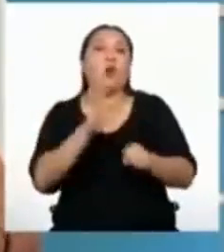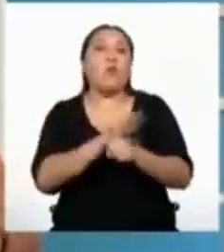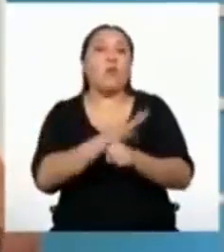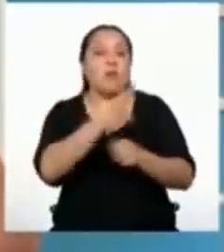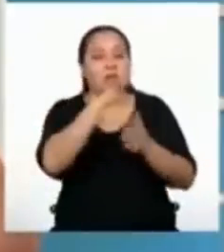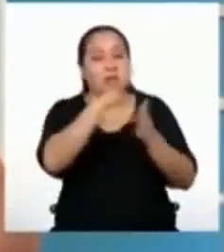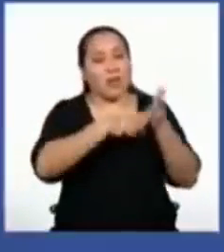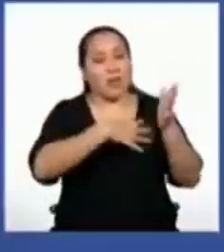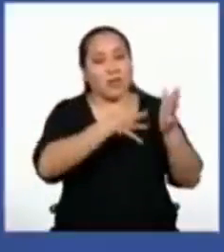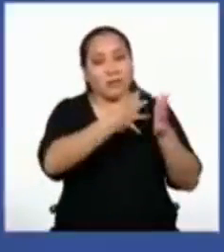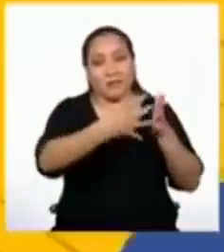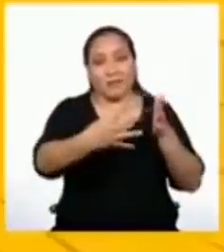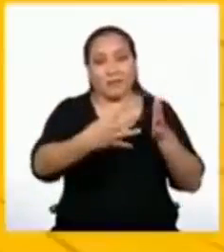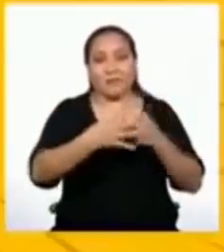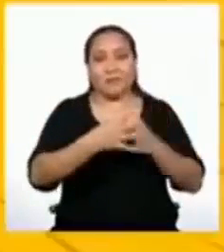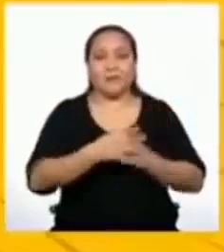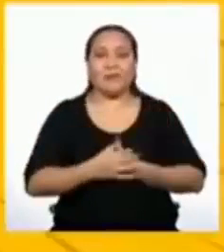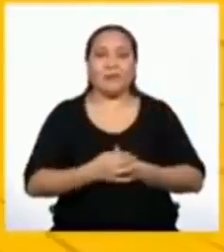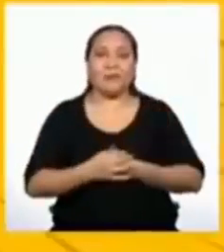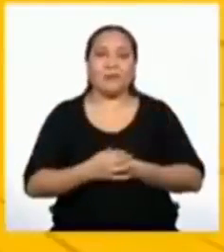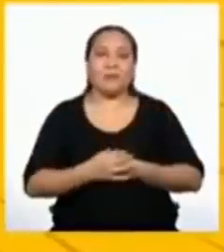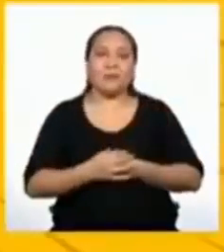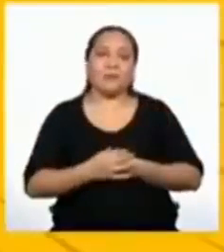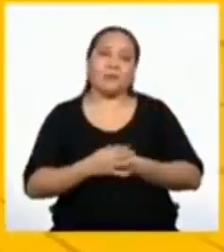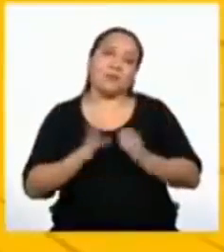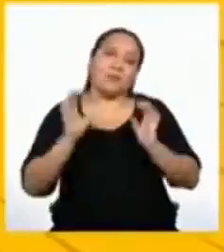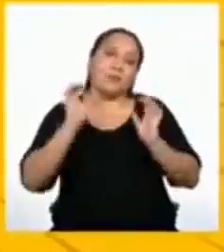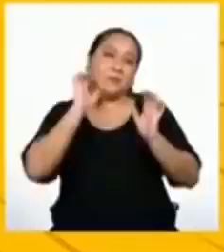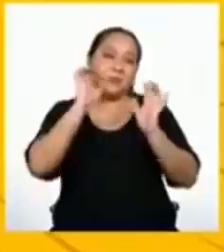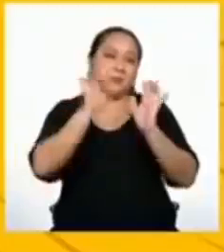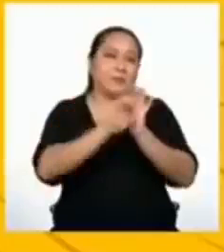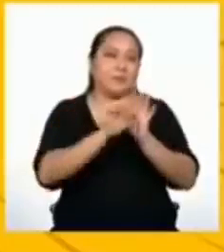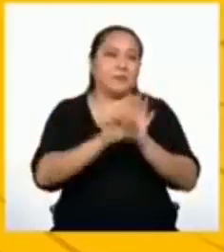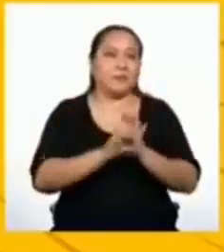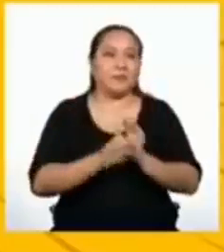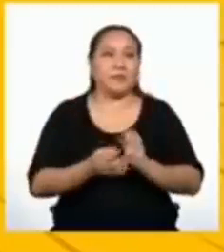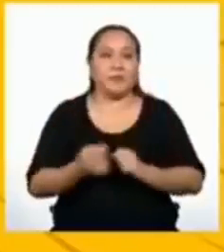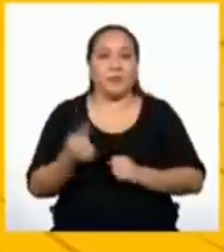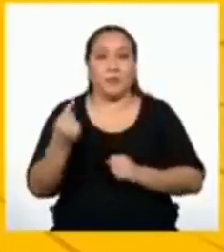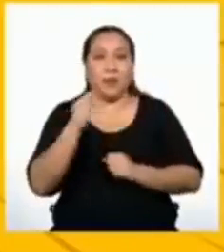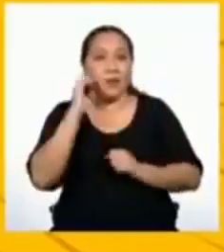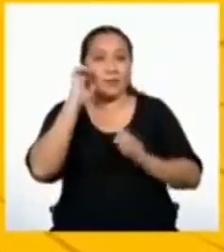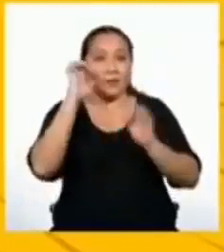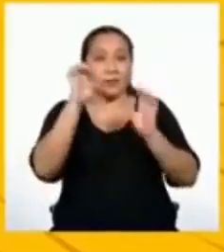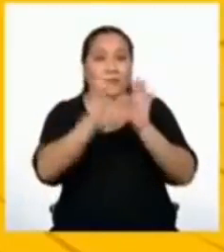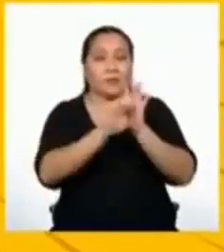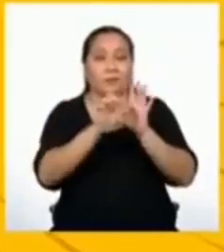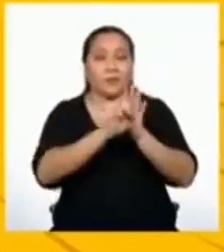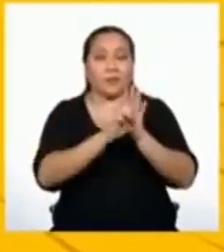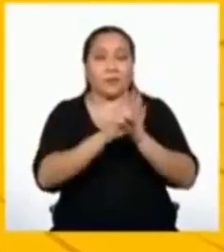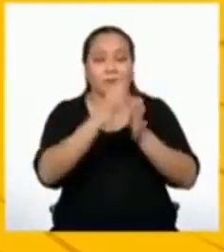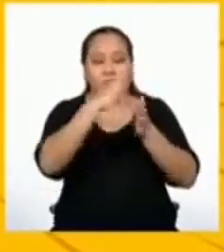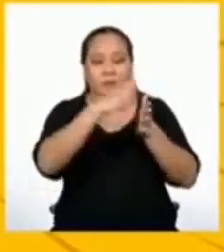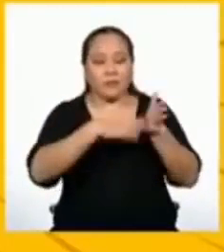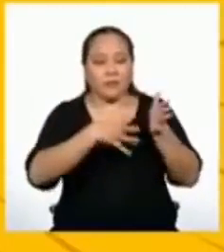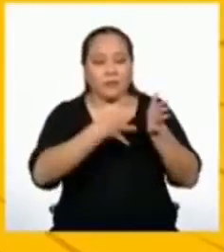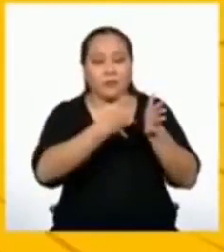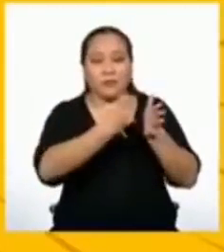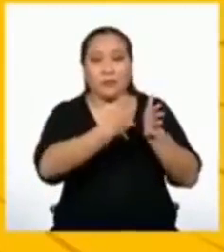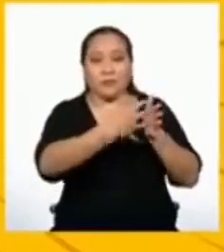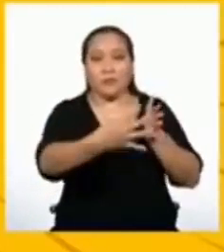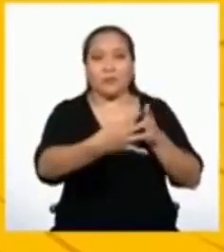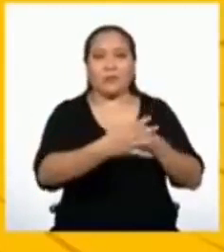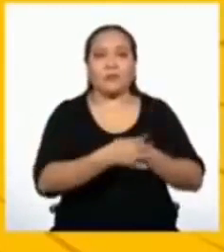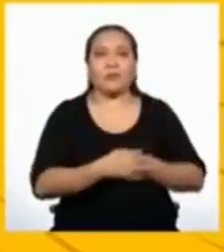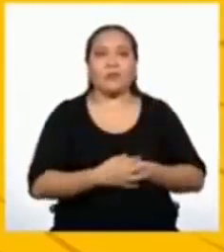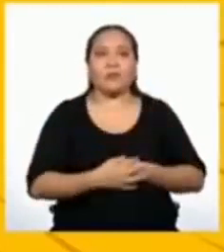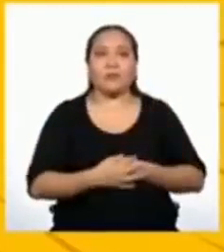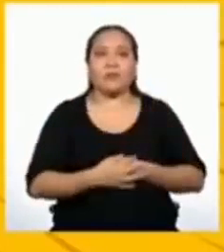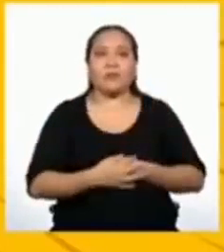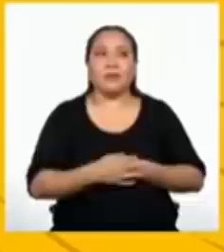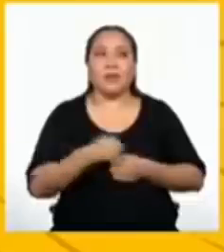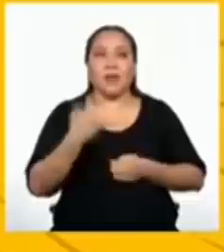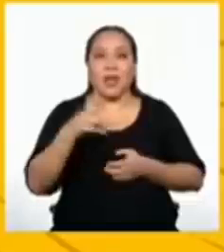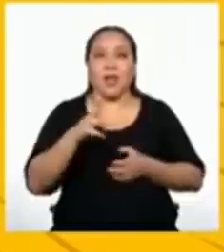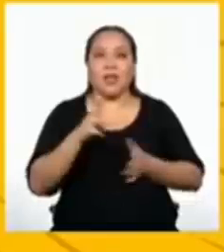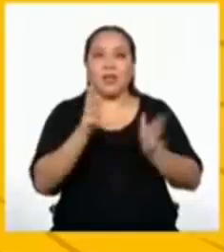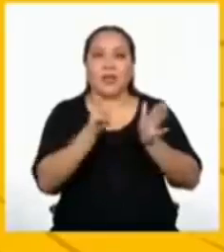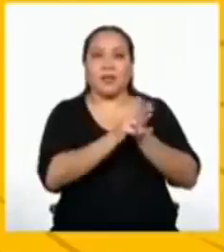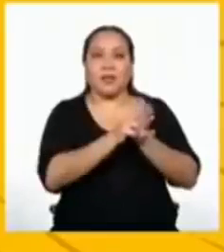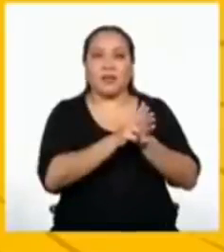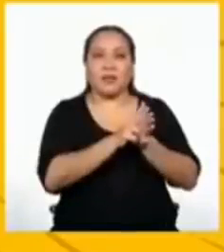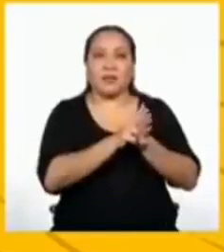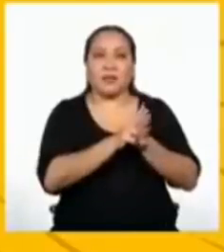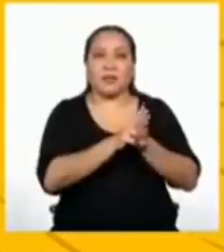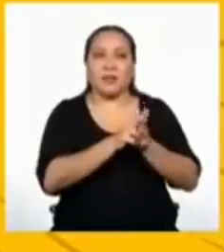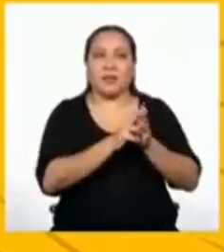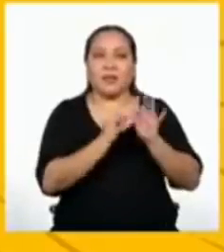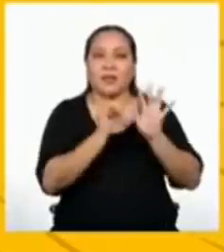al inicio del juego. Mira, según el ejemplo que estamos desarrollando, ya se han ubicado tres fichas rojas,